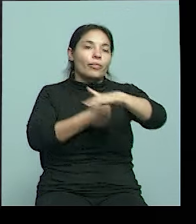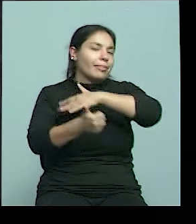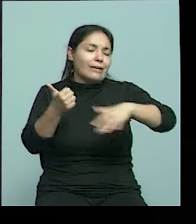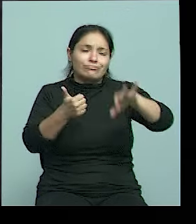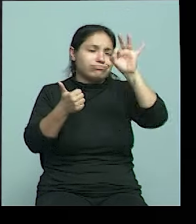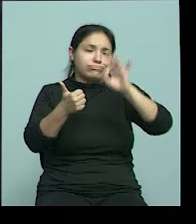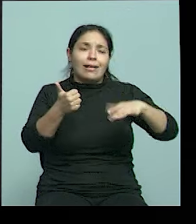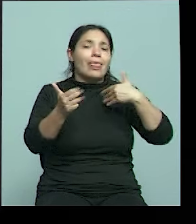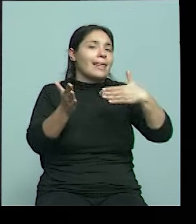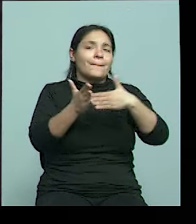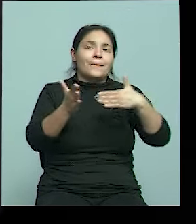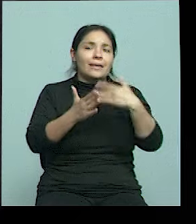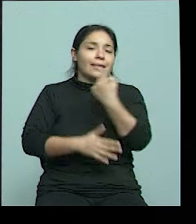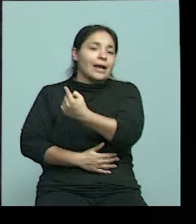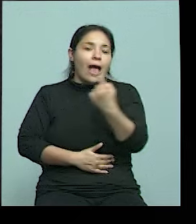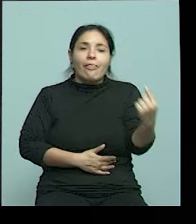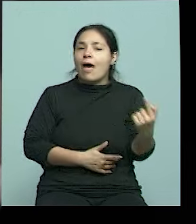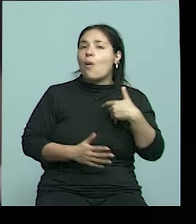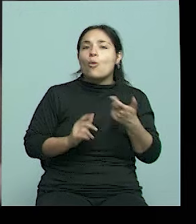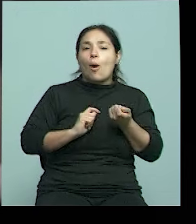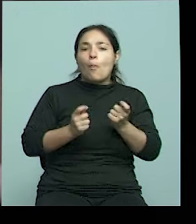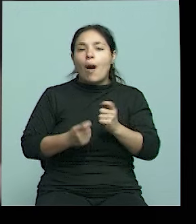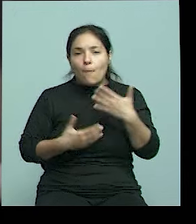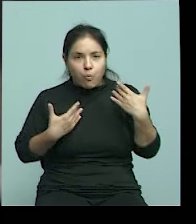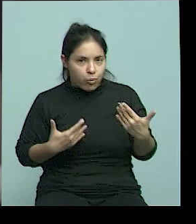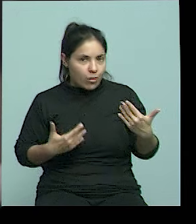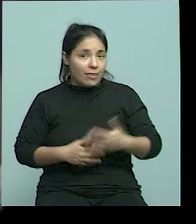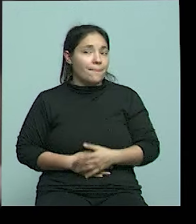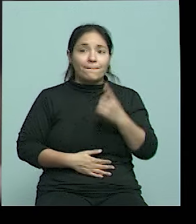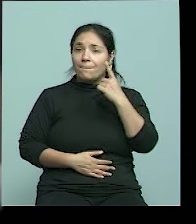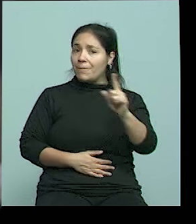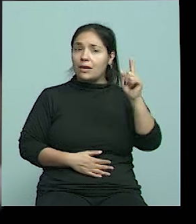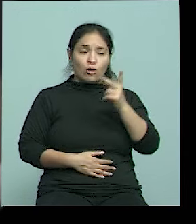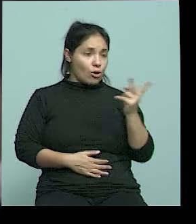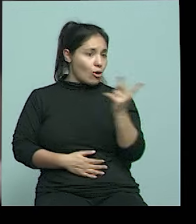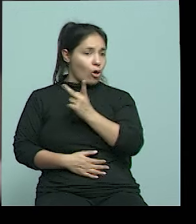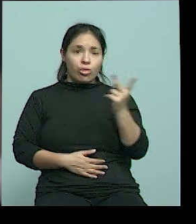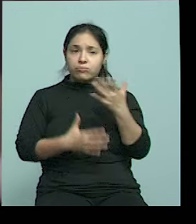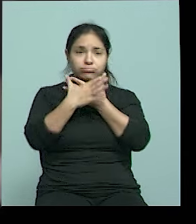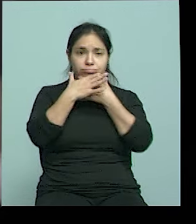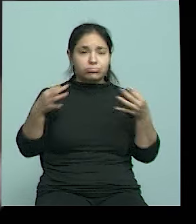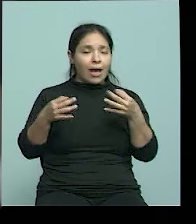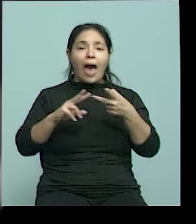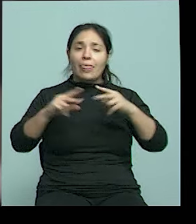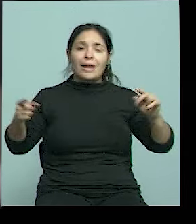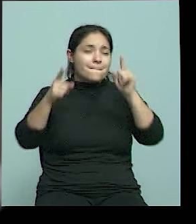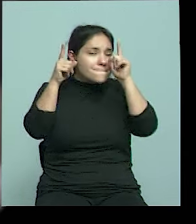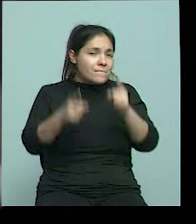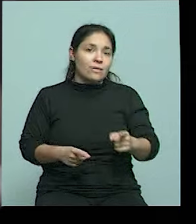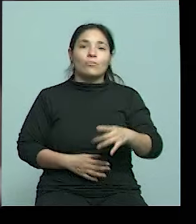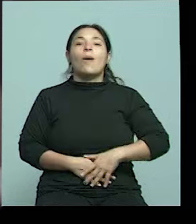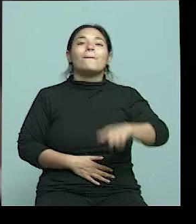Claro, todo el ambiente hace que puedan haber algunas modificaciones, pero básicamente comparten el mismo ADN. Uno no podría